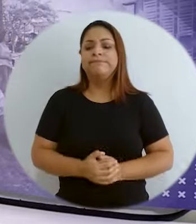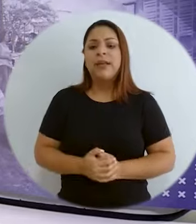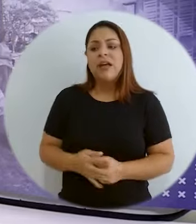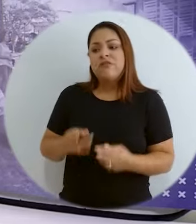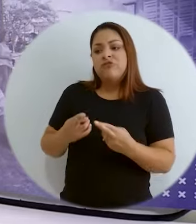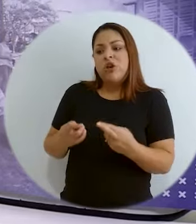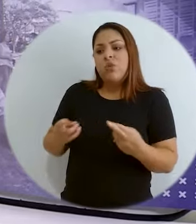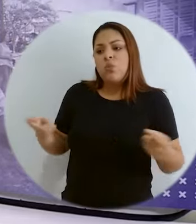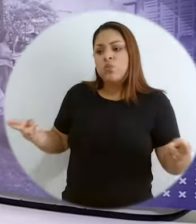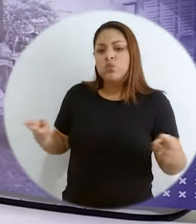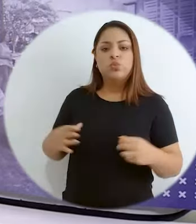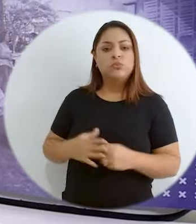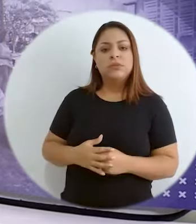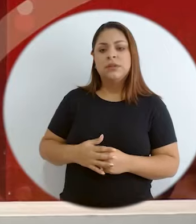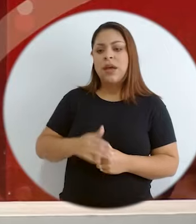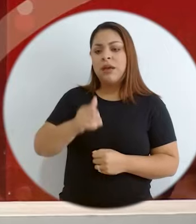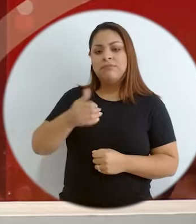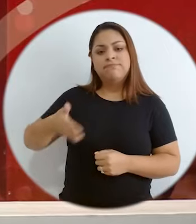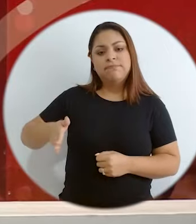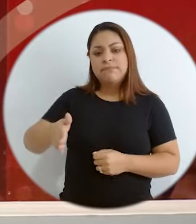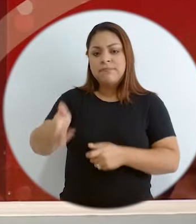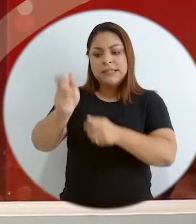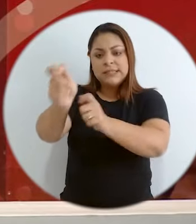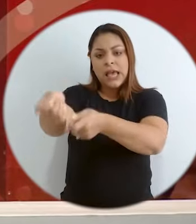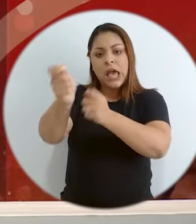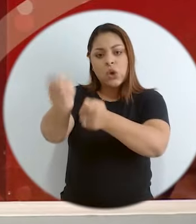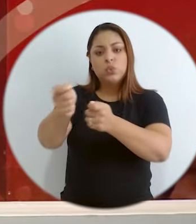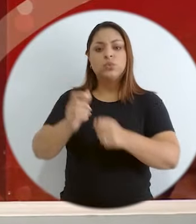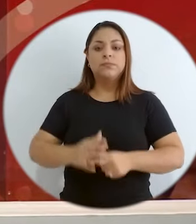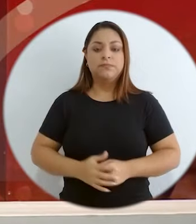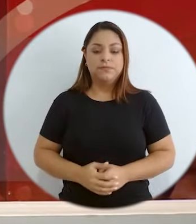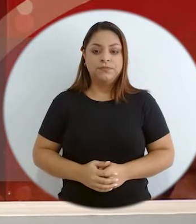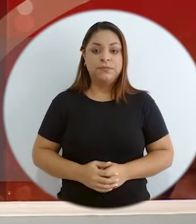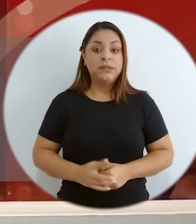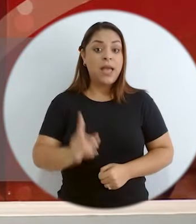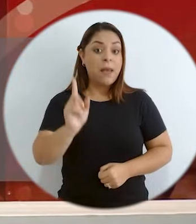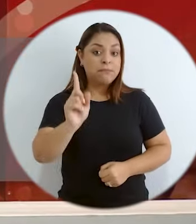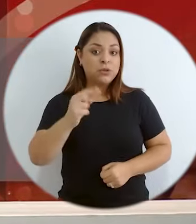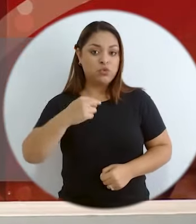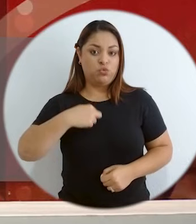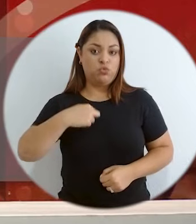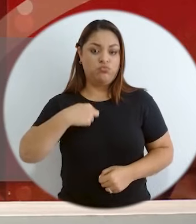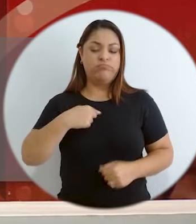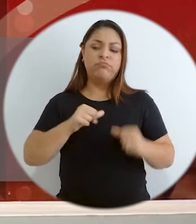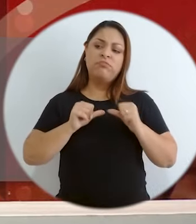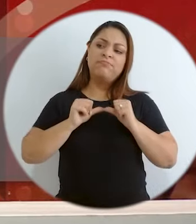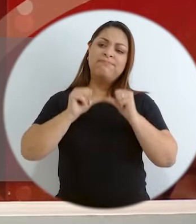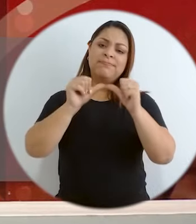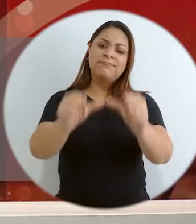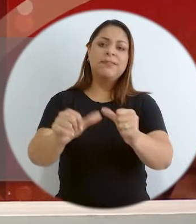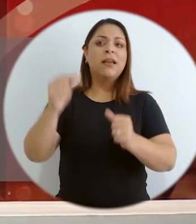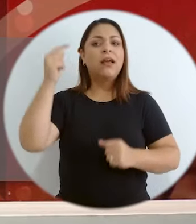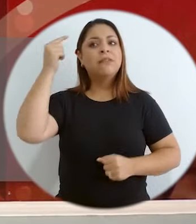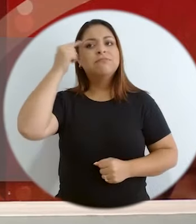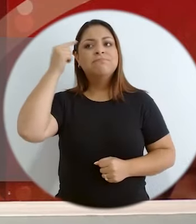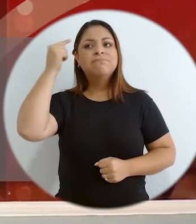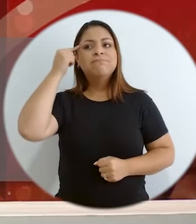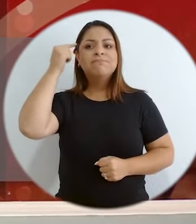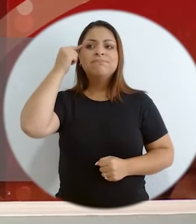pesquerías, recursos pesqueros, pero yo